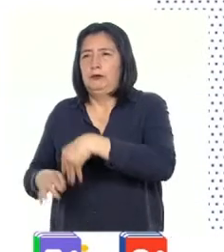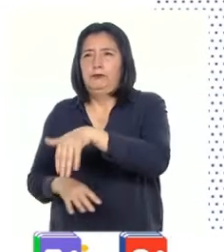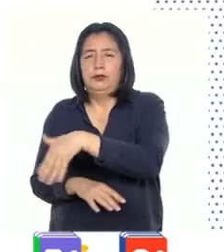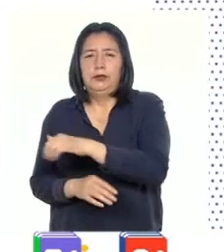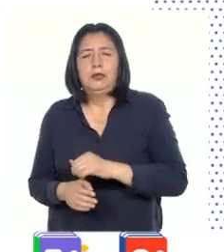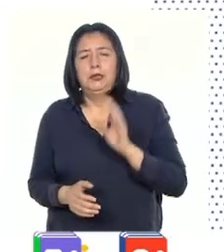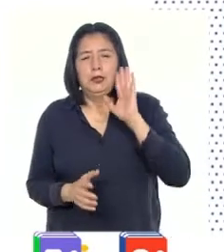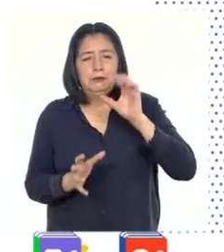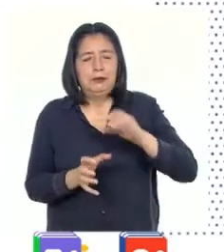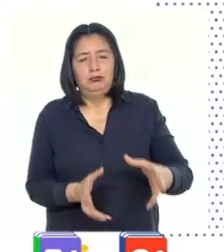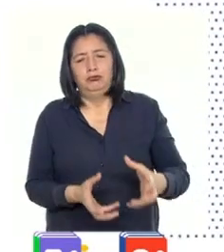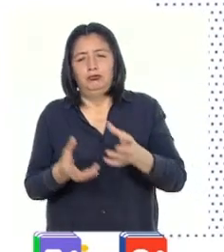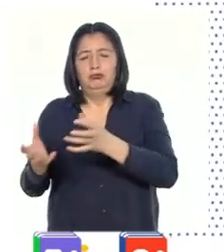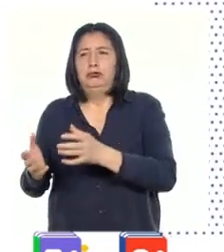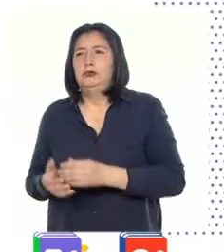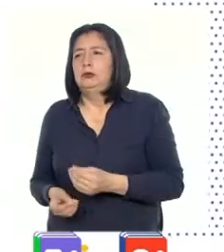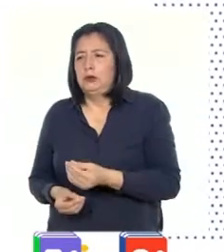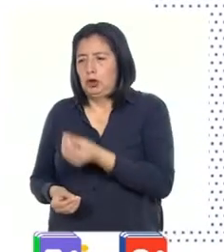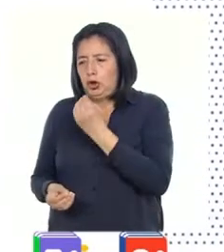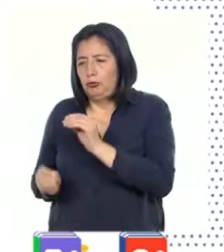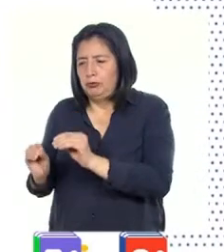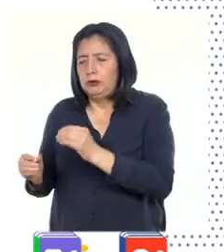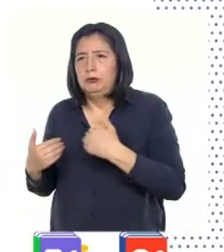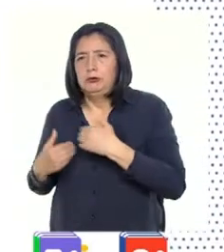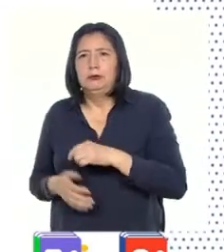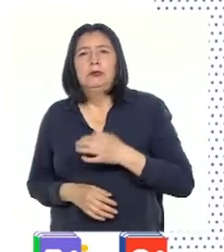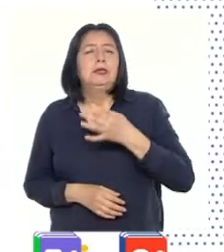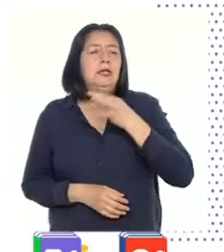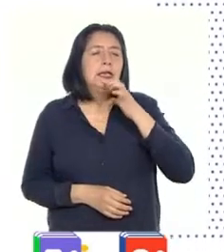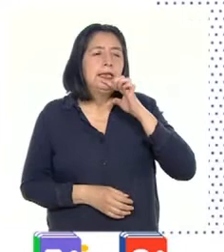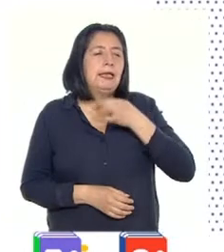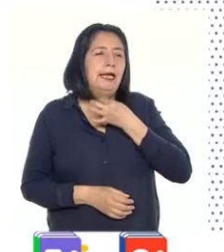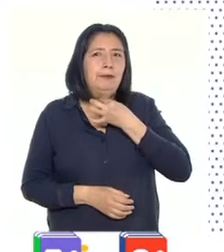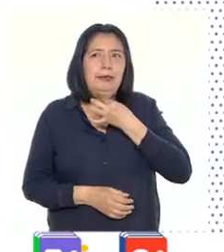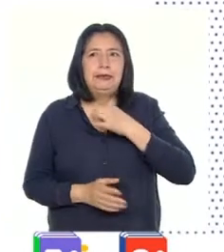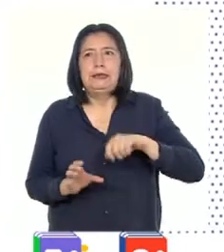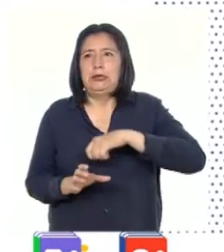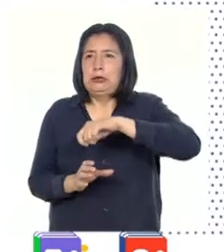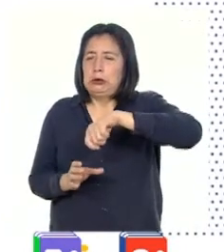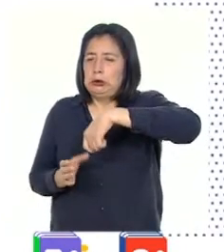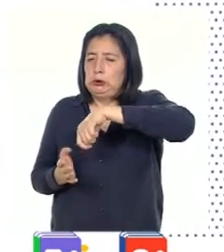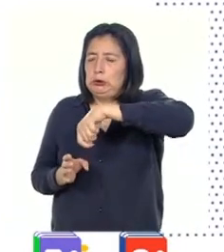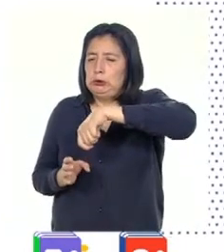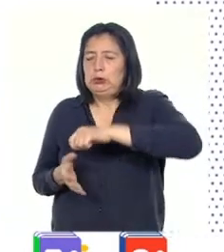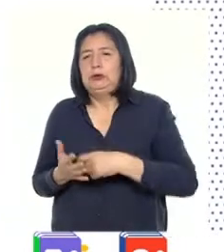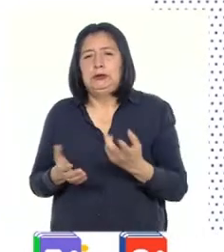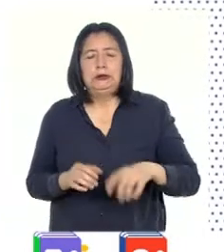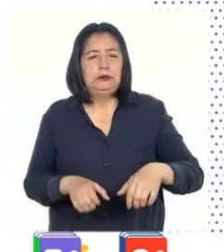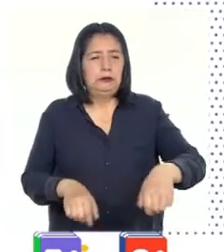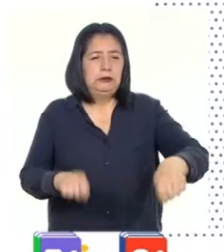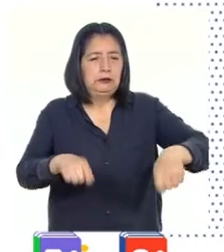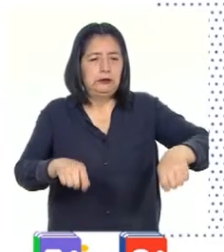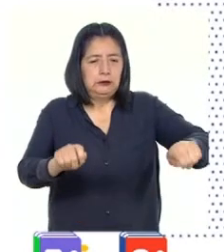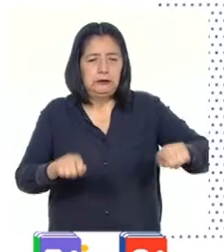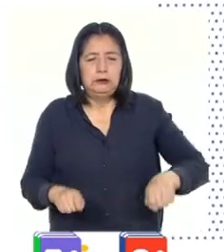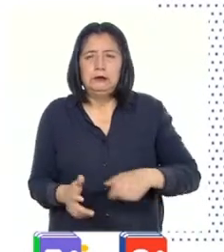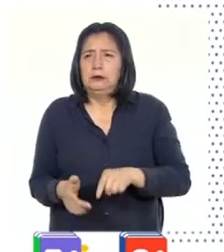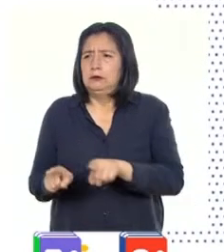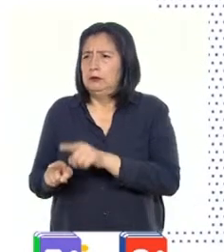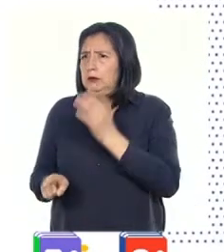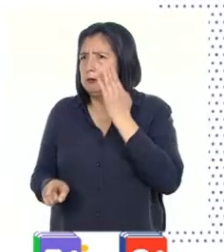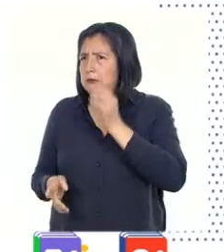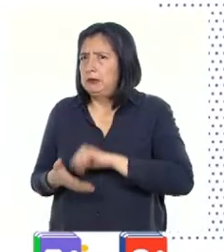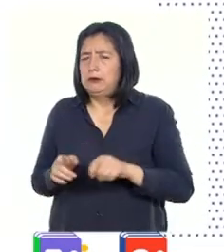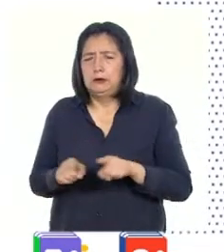basura, dar de comer a la mascota y la abuelita se encarga de cocinar, tender las camas y, al igual que la mamá,